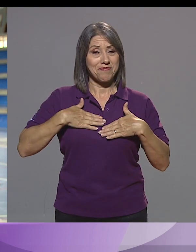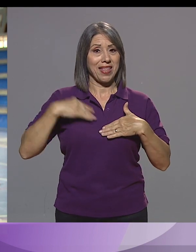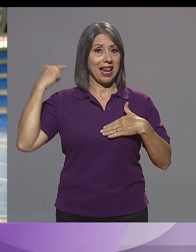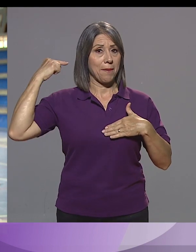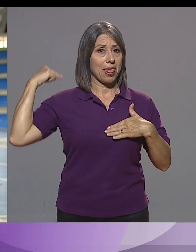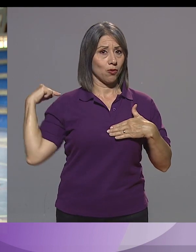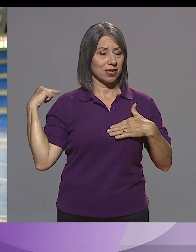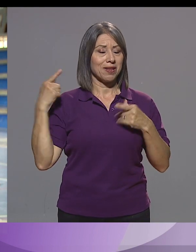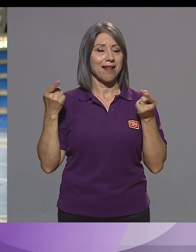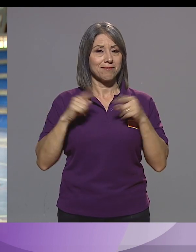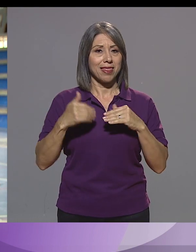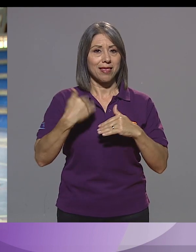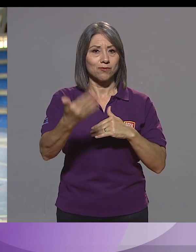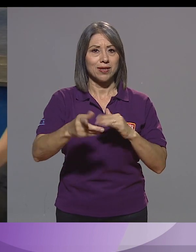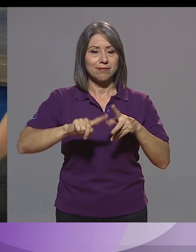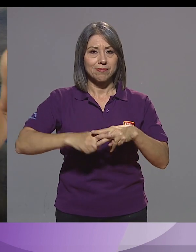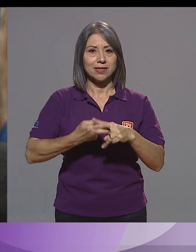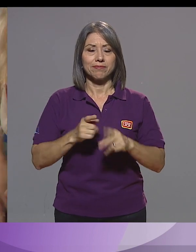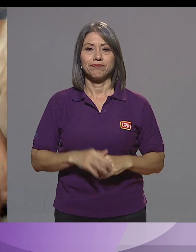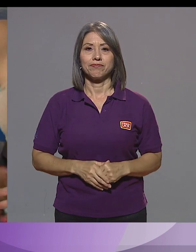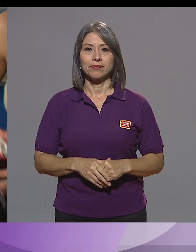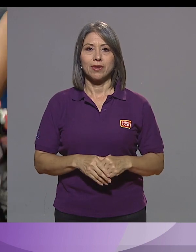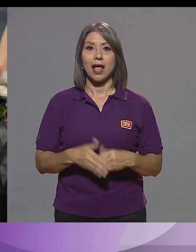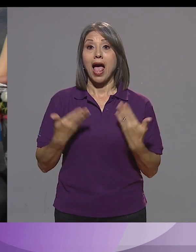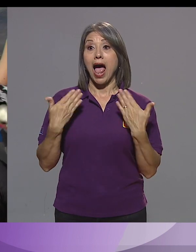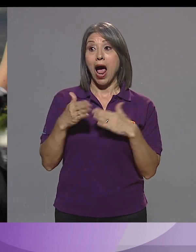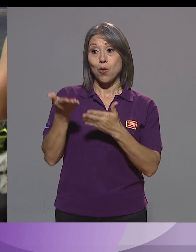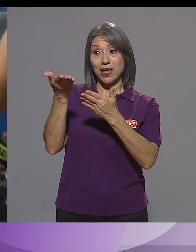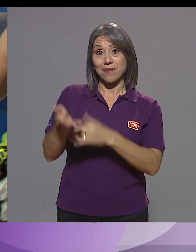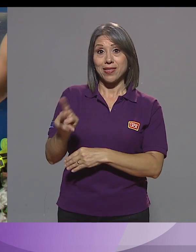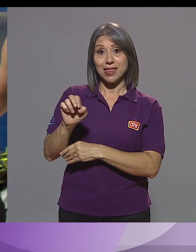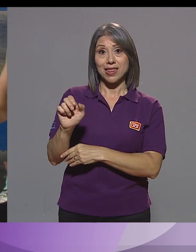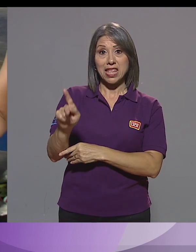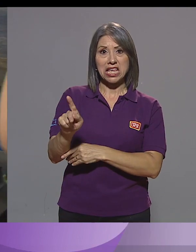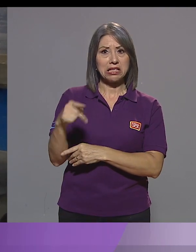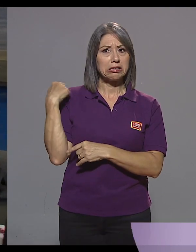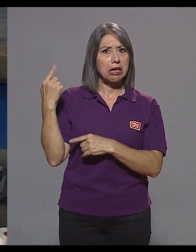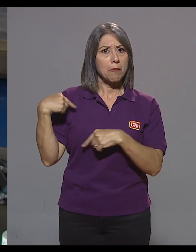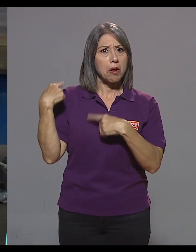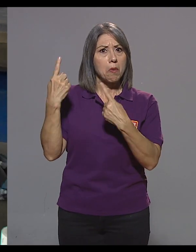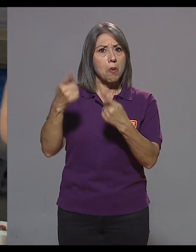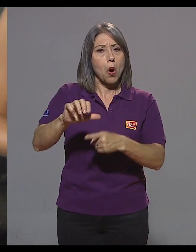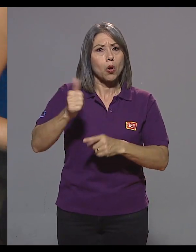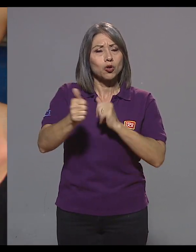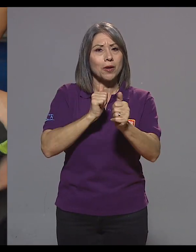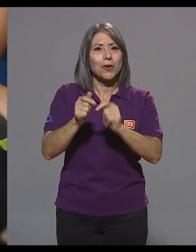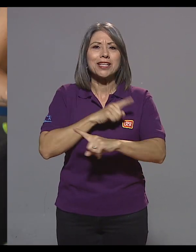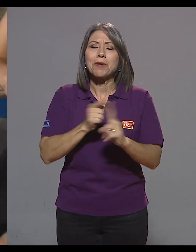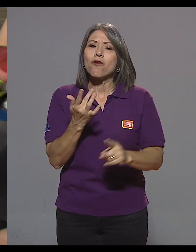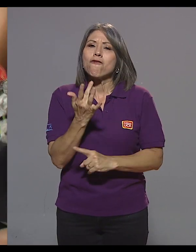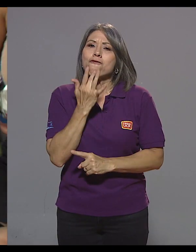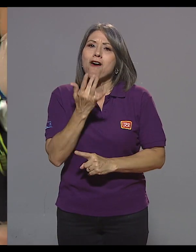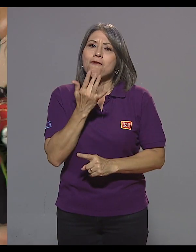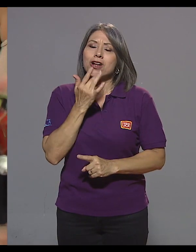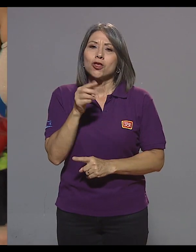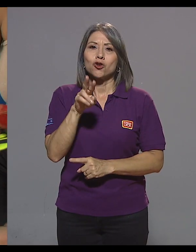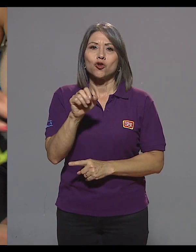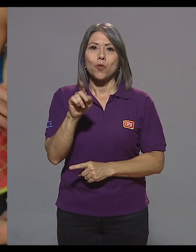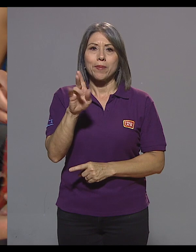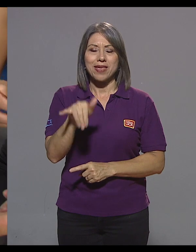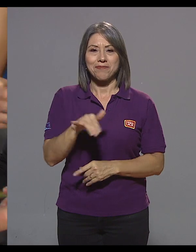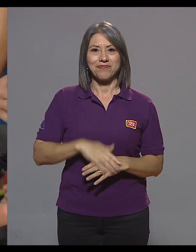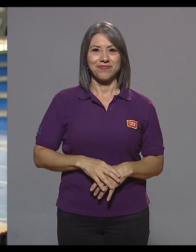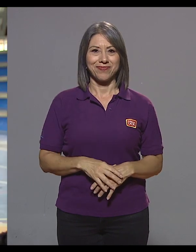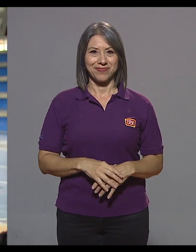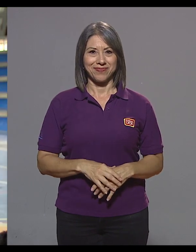Tengo una lesión en la médula espinal. Aunque Nick practica regularmente otros deportes, el rugby es su deporte favorito.